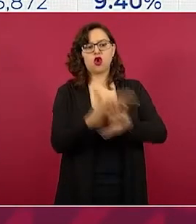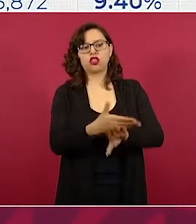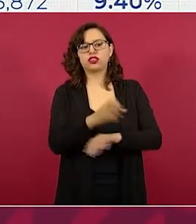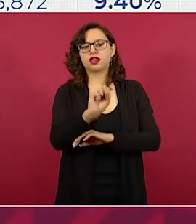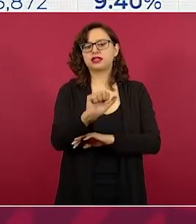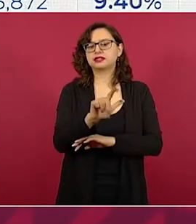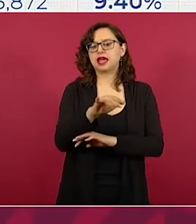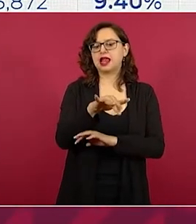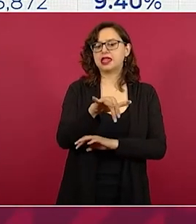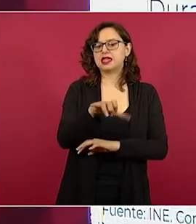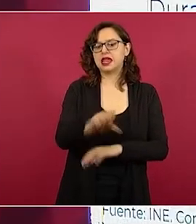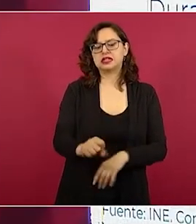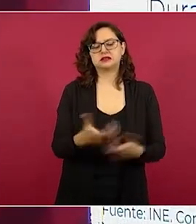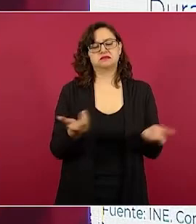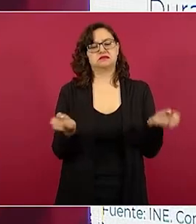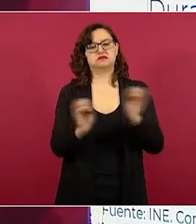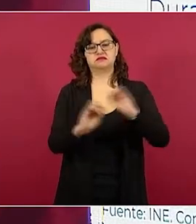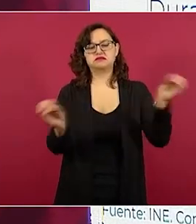Gortari.